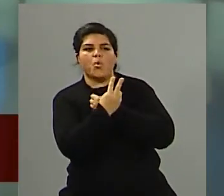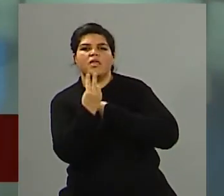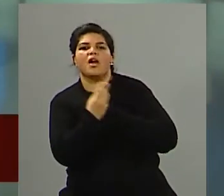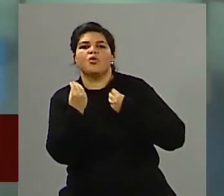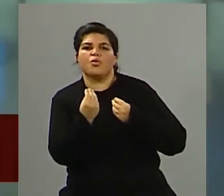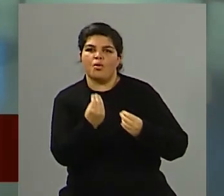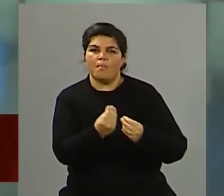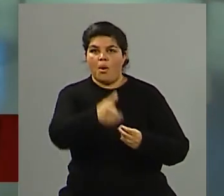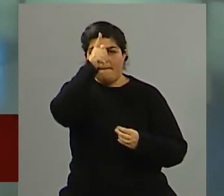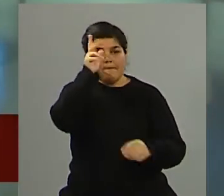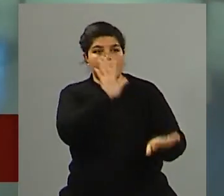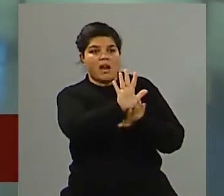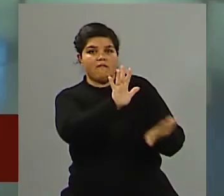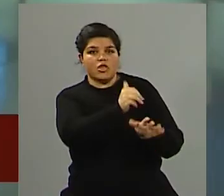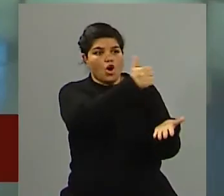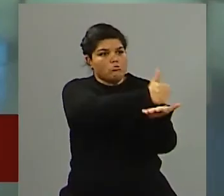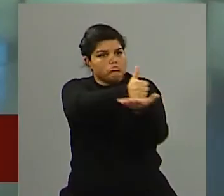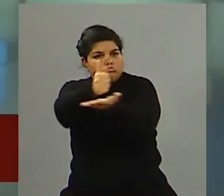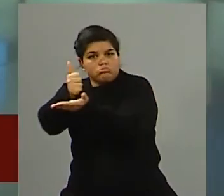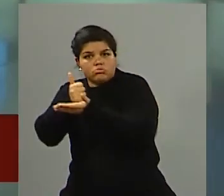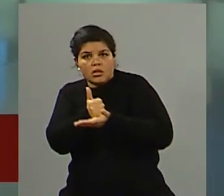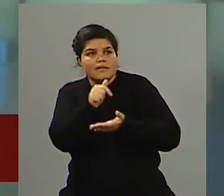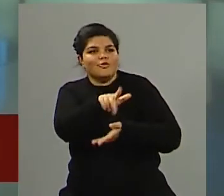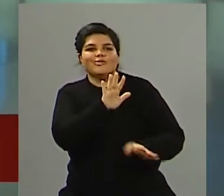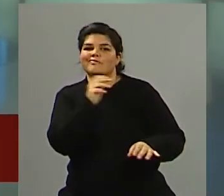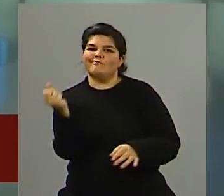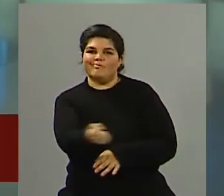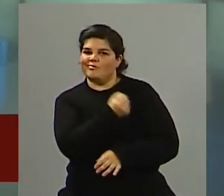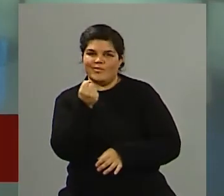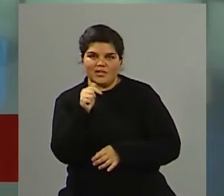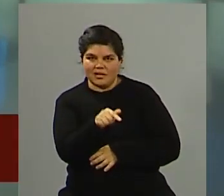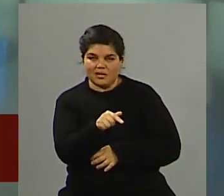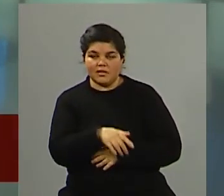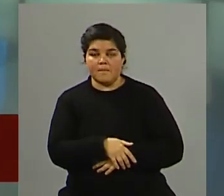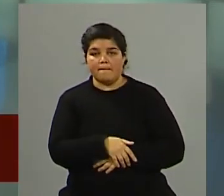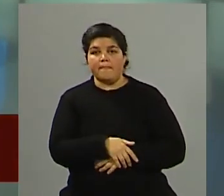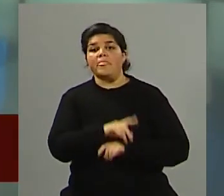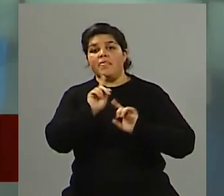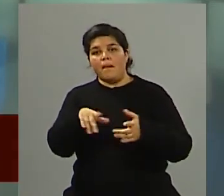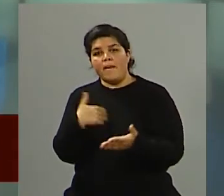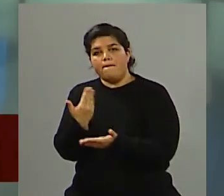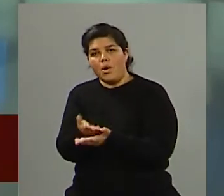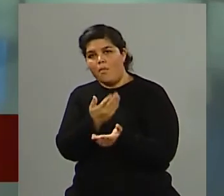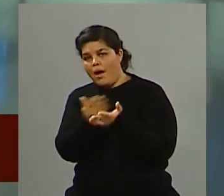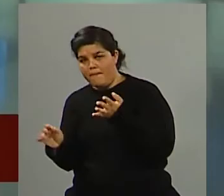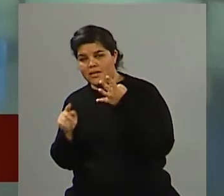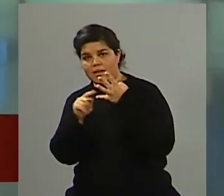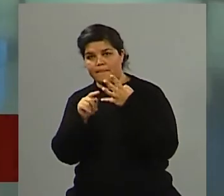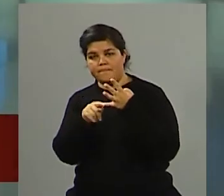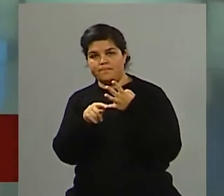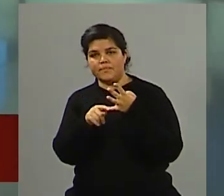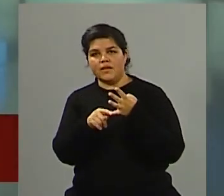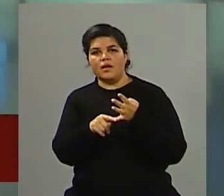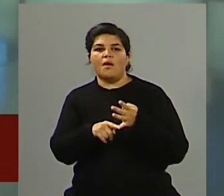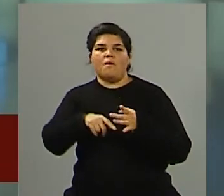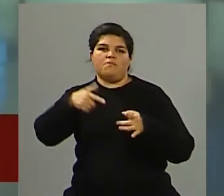barrio o a sus casas yo creo que es fundamental atado fuertemente con otra de nuestras propuestas que tiene que ver con la refuncionalización de las cámaras de